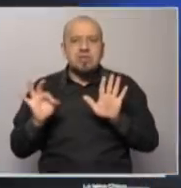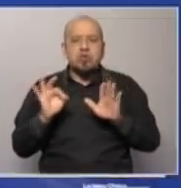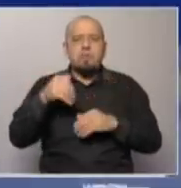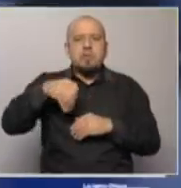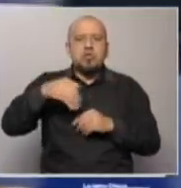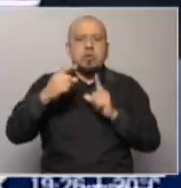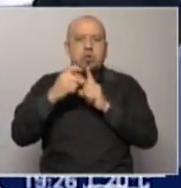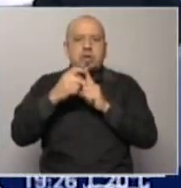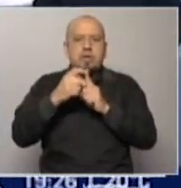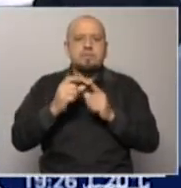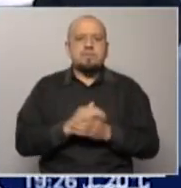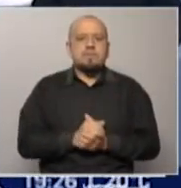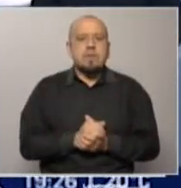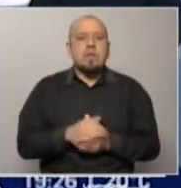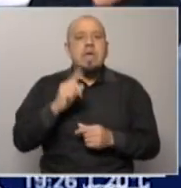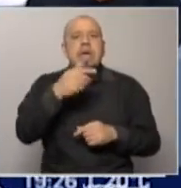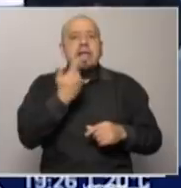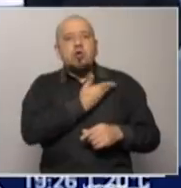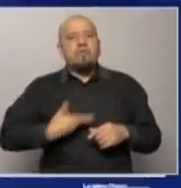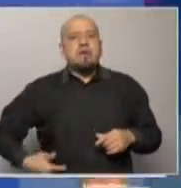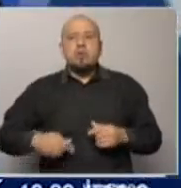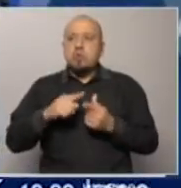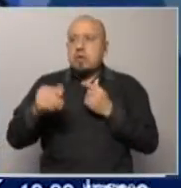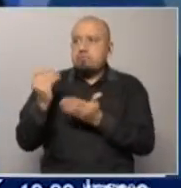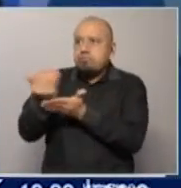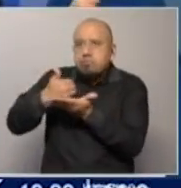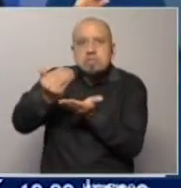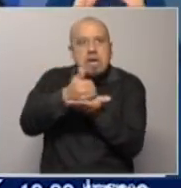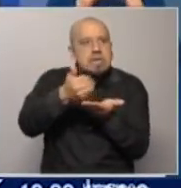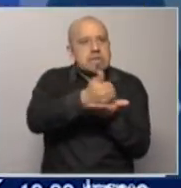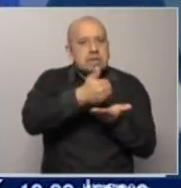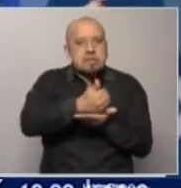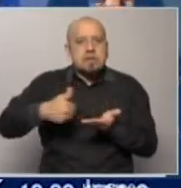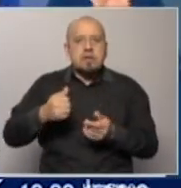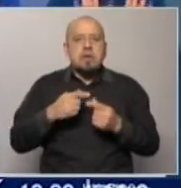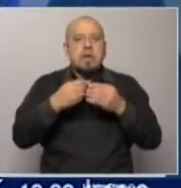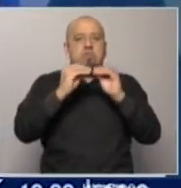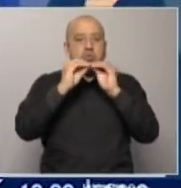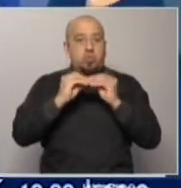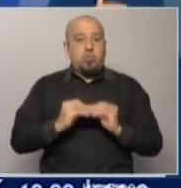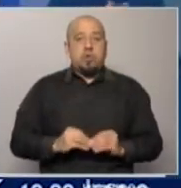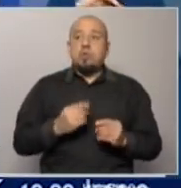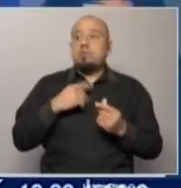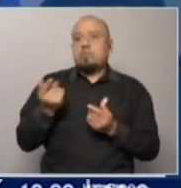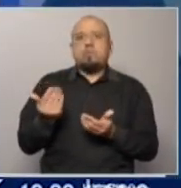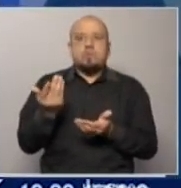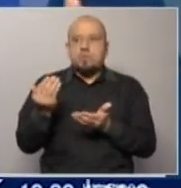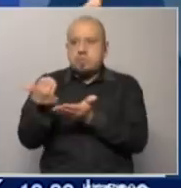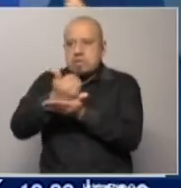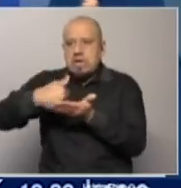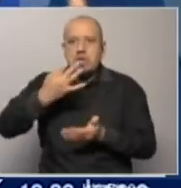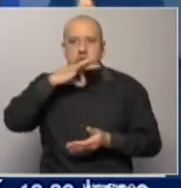más. El gobierno está recortando por todos lados. Este presupuesto claramente trae rebaja de salarios públicos,